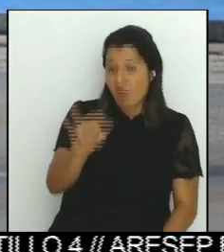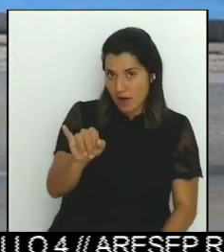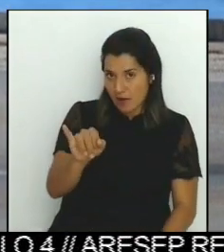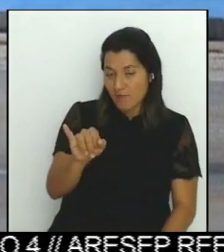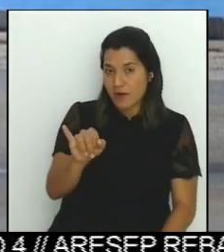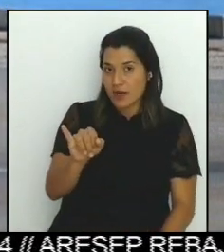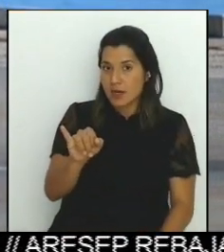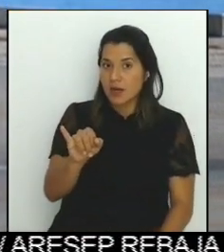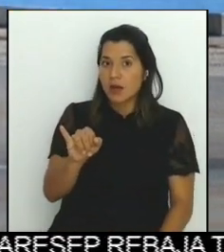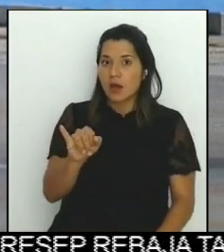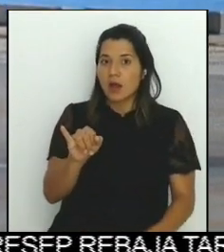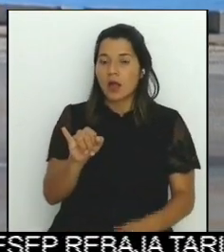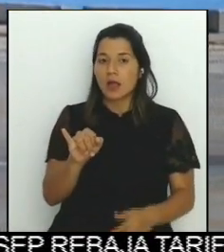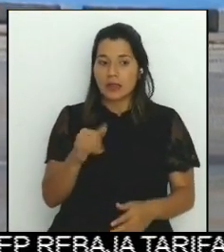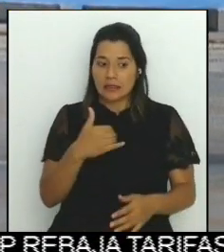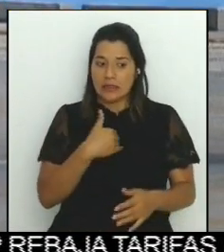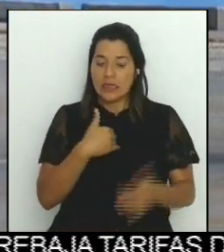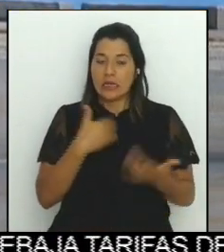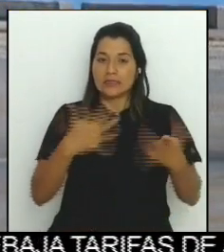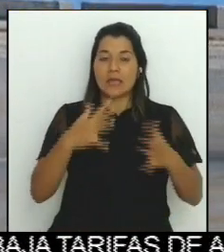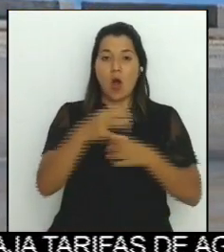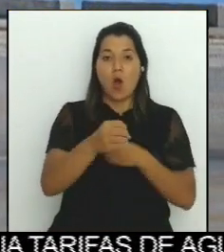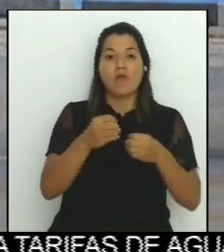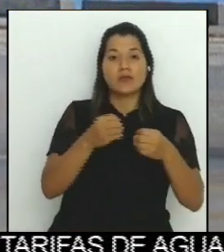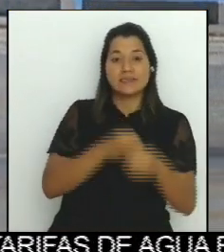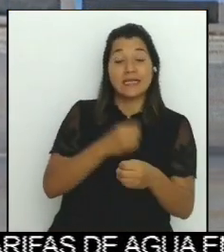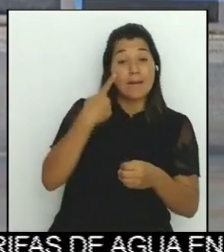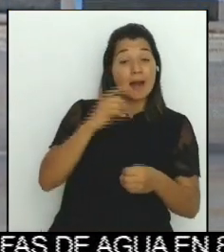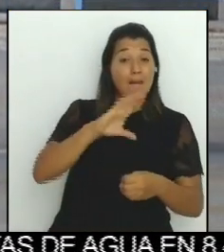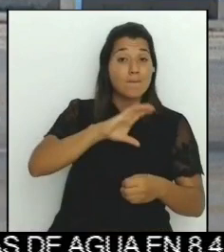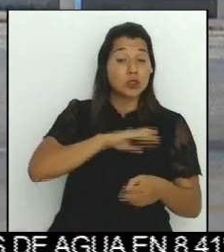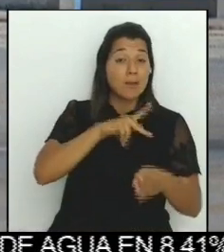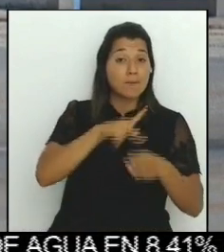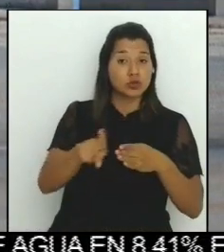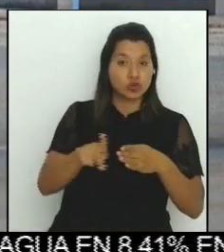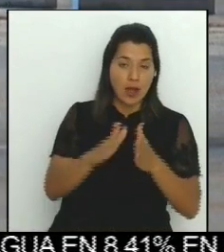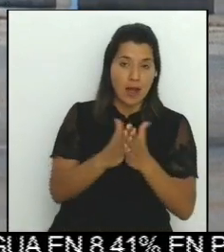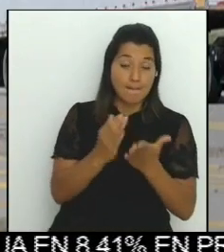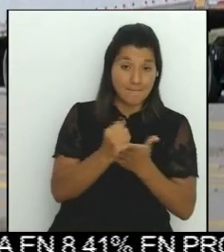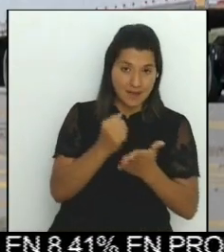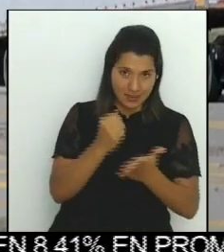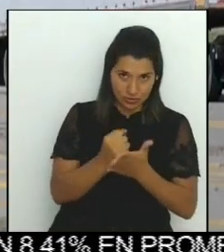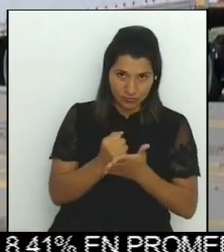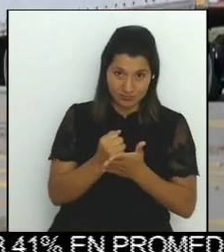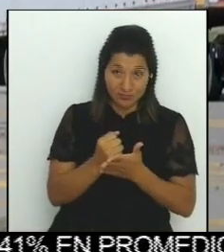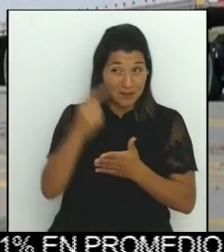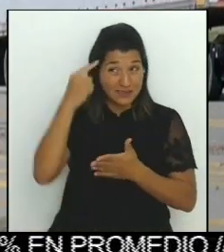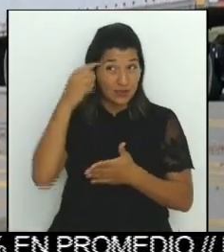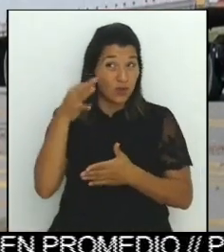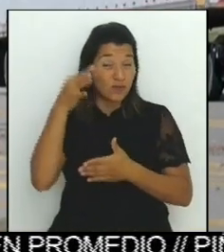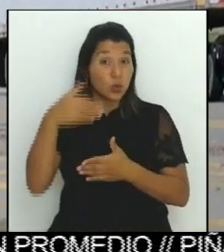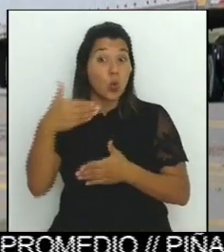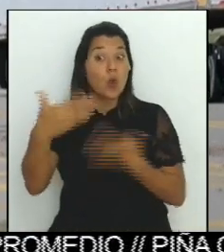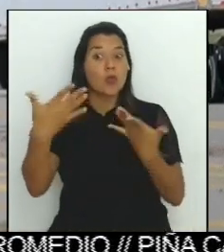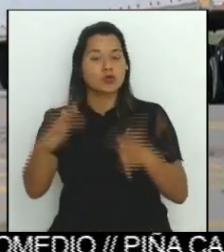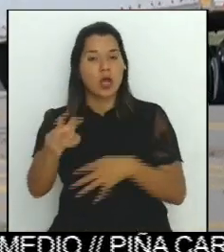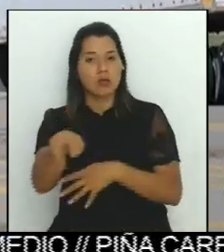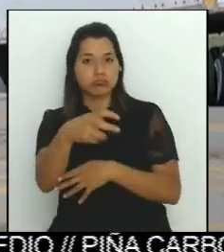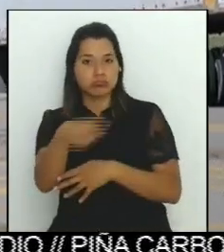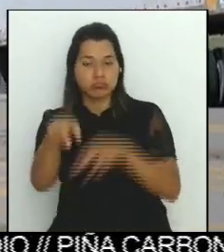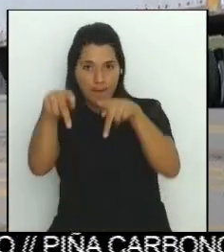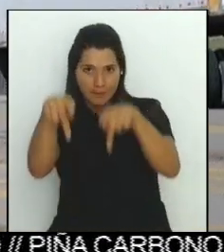una oficina para la Policía Profesional de Migración. Sí nos sorprendió muchísimo que nos encontramos a ella sola